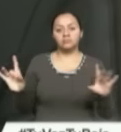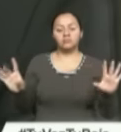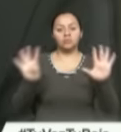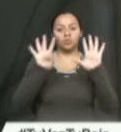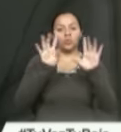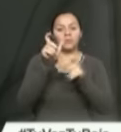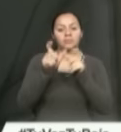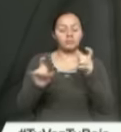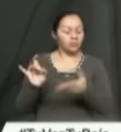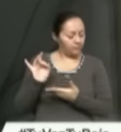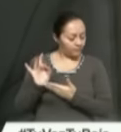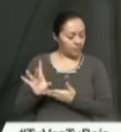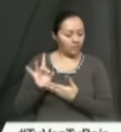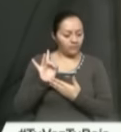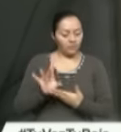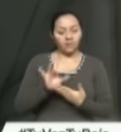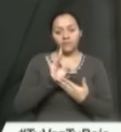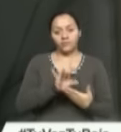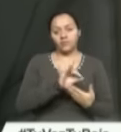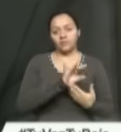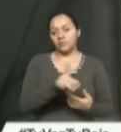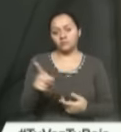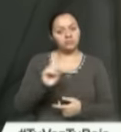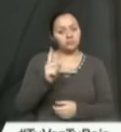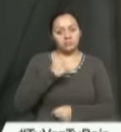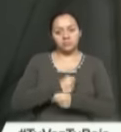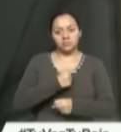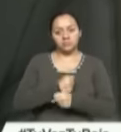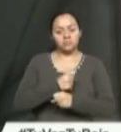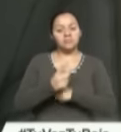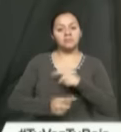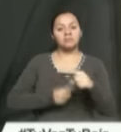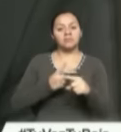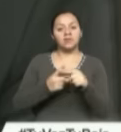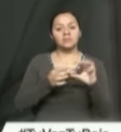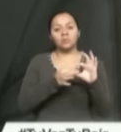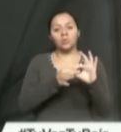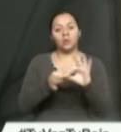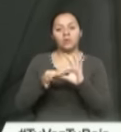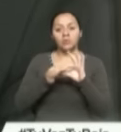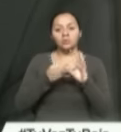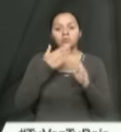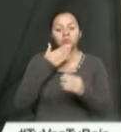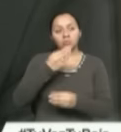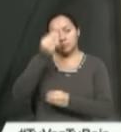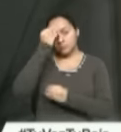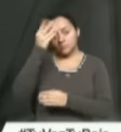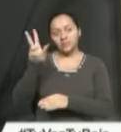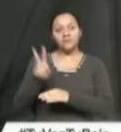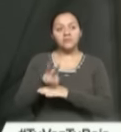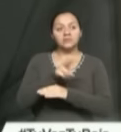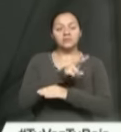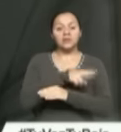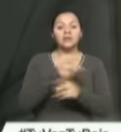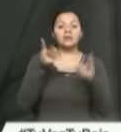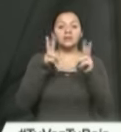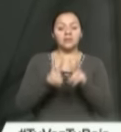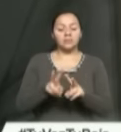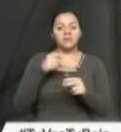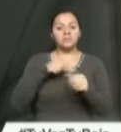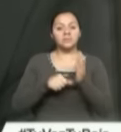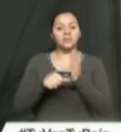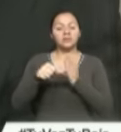funcionarios de inmobiliar y hemos venido colaborando con la Fiscalía, así como con el